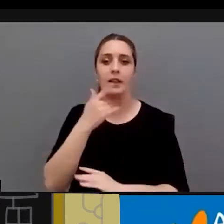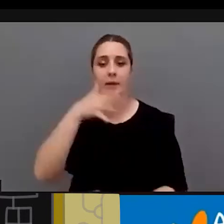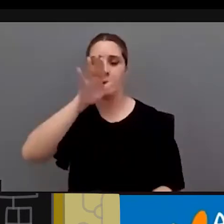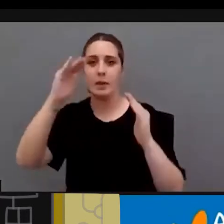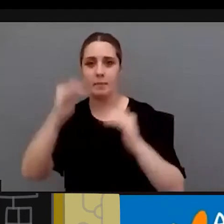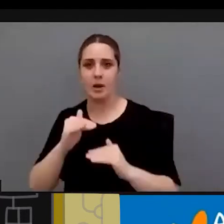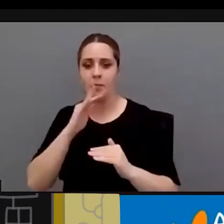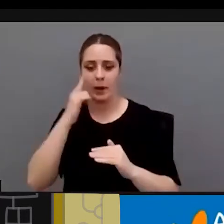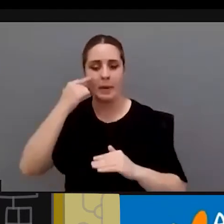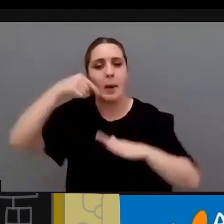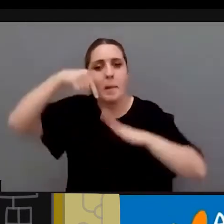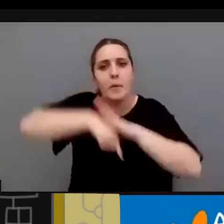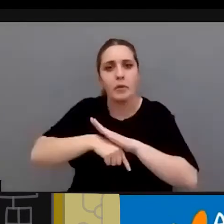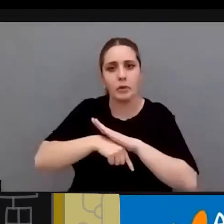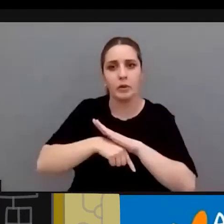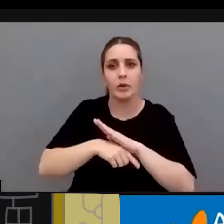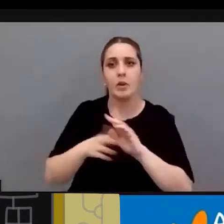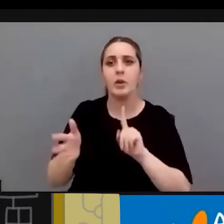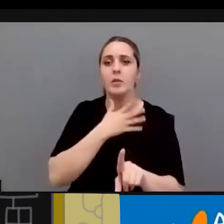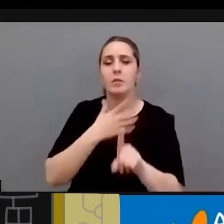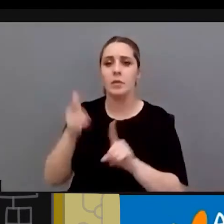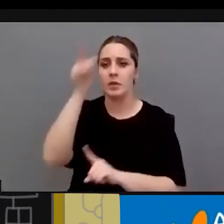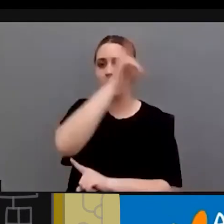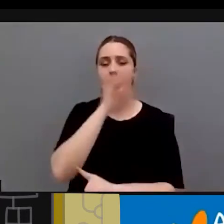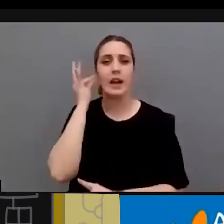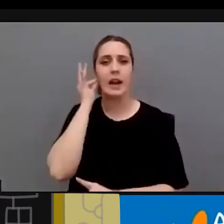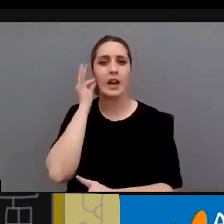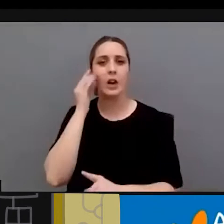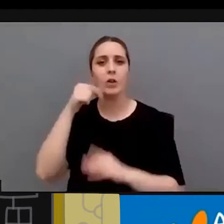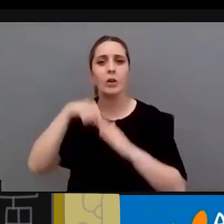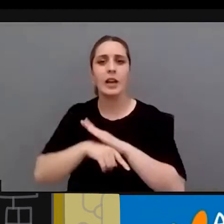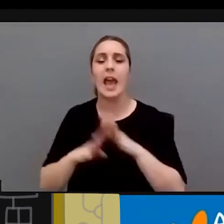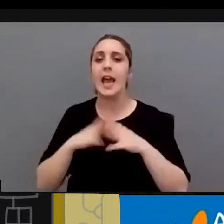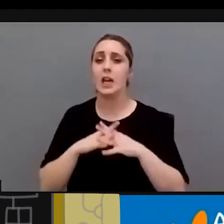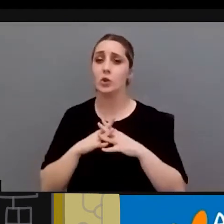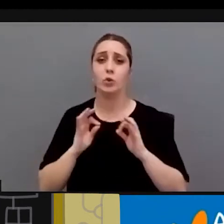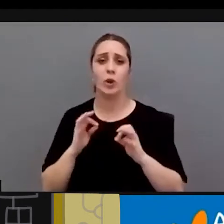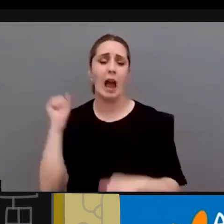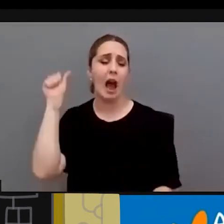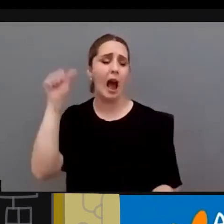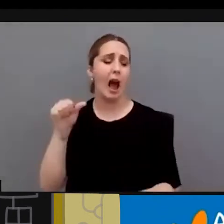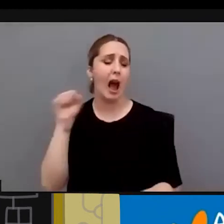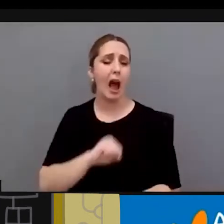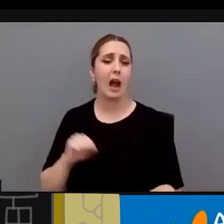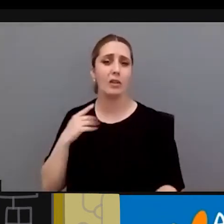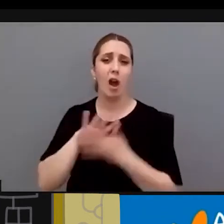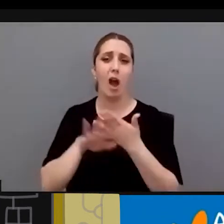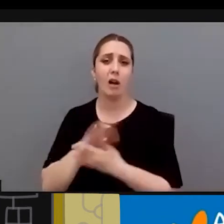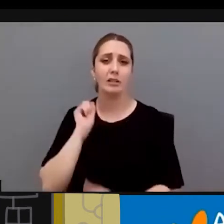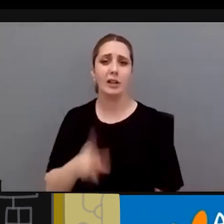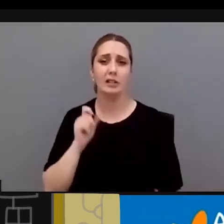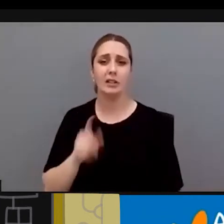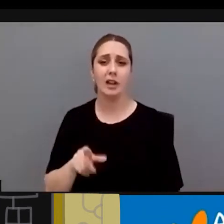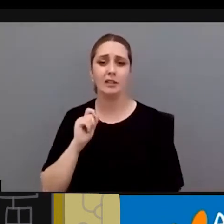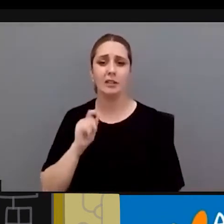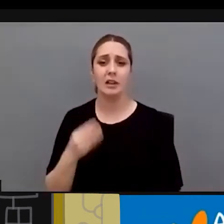la violencia de género tiene una raíz estructural hemos hablado de ello llevamos años hablando de todo esto la raíz estructural es